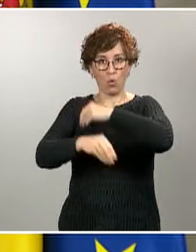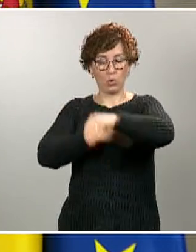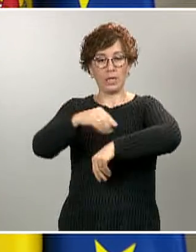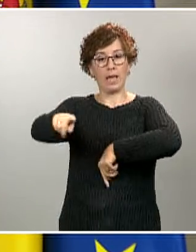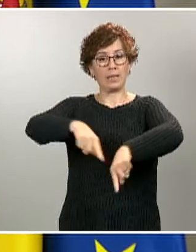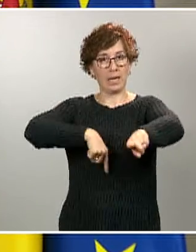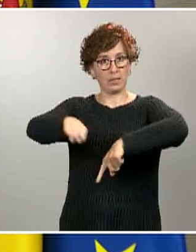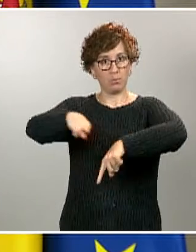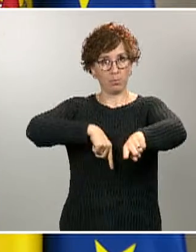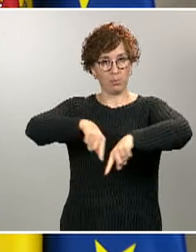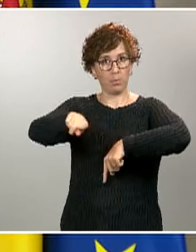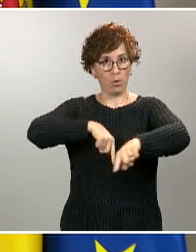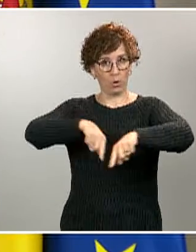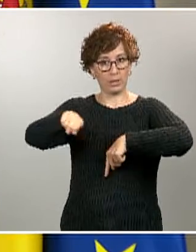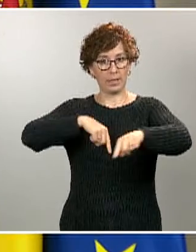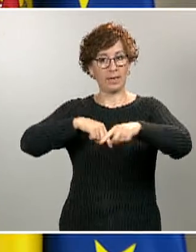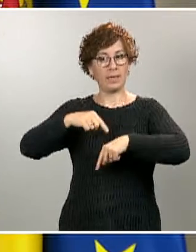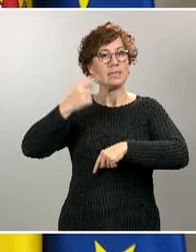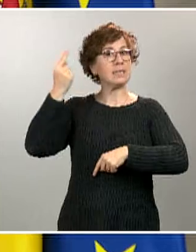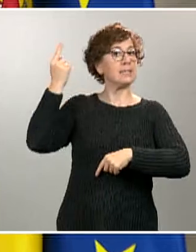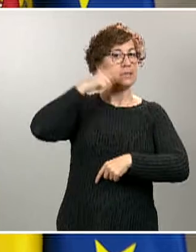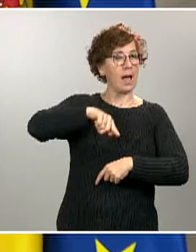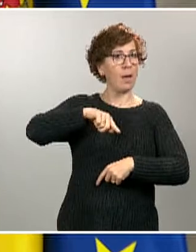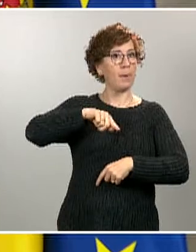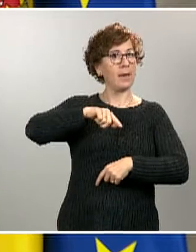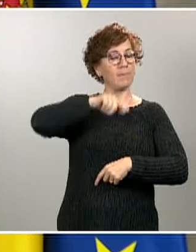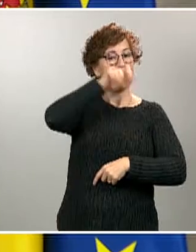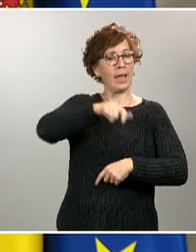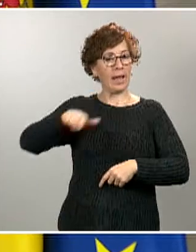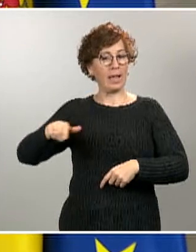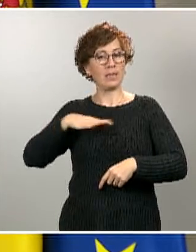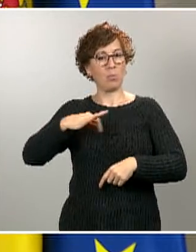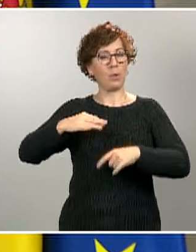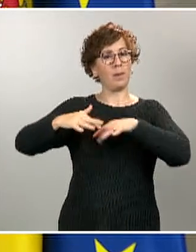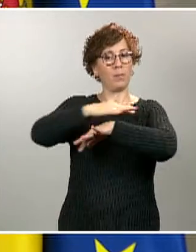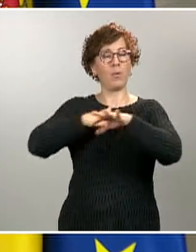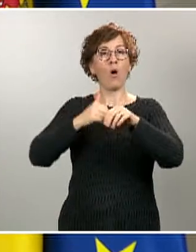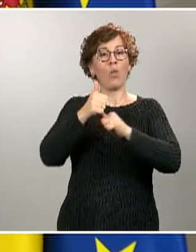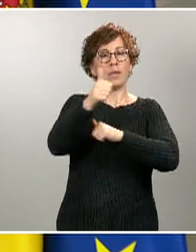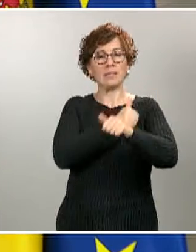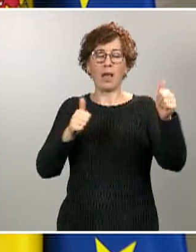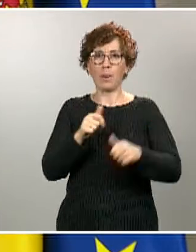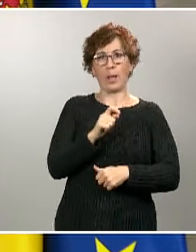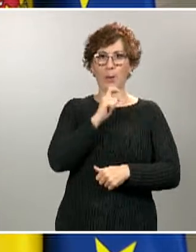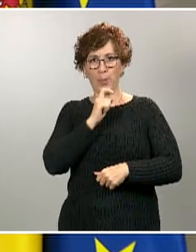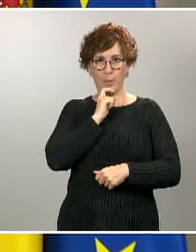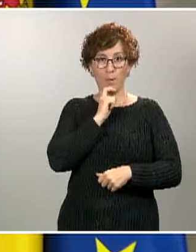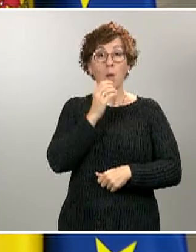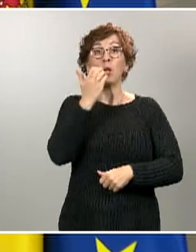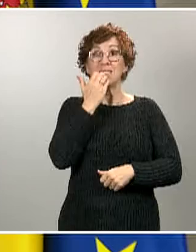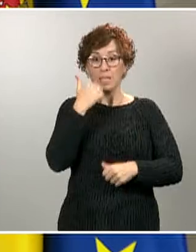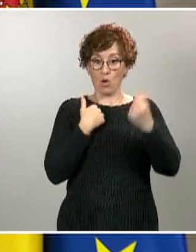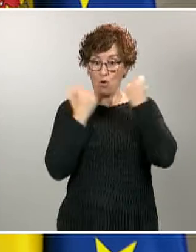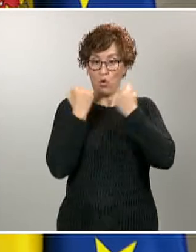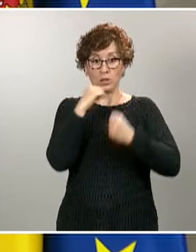donde pueda haber aglomeraciones o donde sea más difícil guardar la distancia interpersonal. No es necesario si se viaja en un vehículo privado,